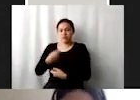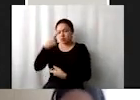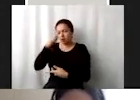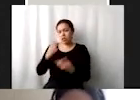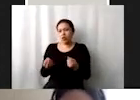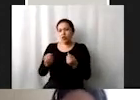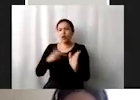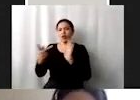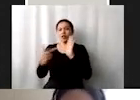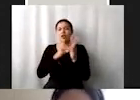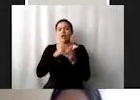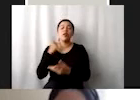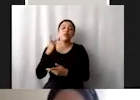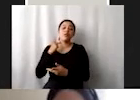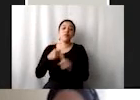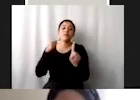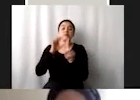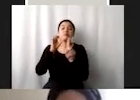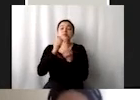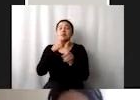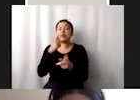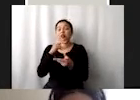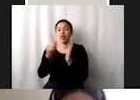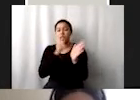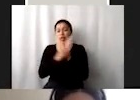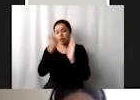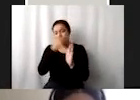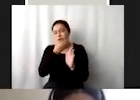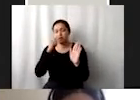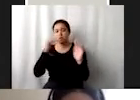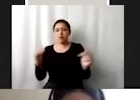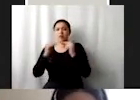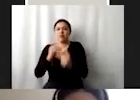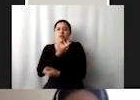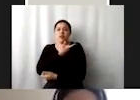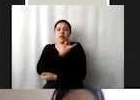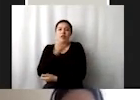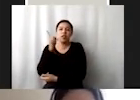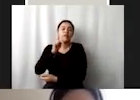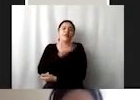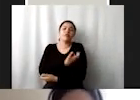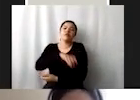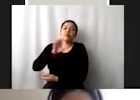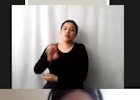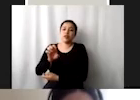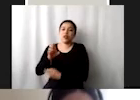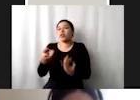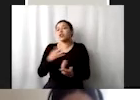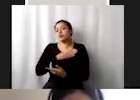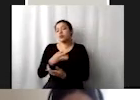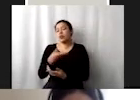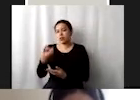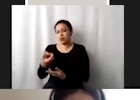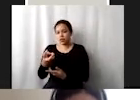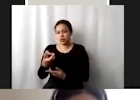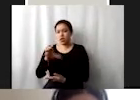políticas acertadas y leyes para promover la igualdad de género y el empoderamiento y bueno eso es lo que nos dice el